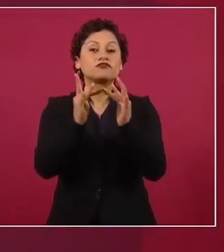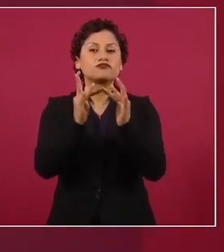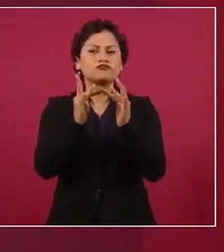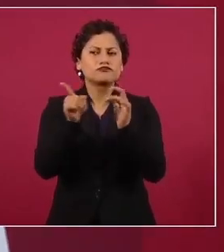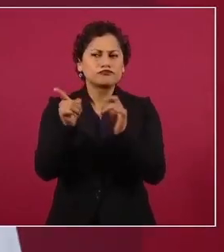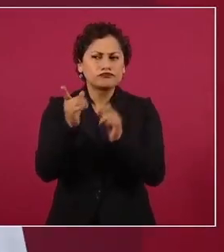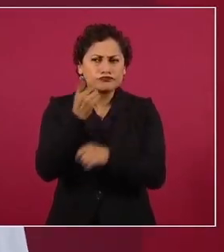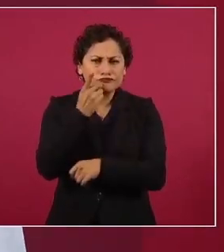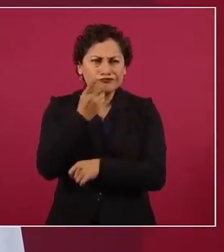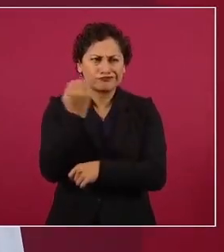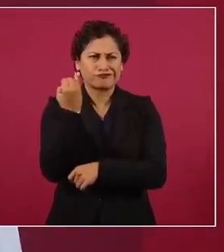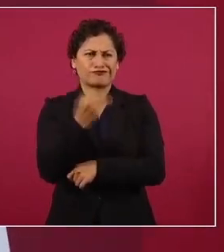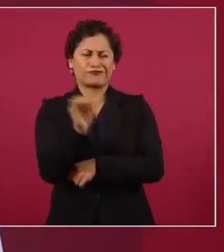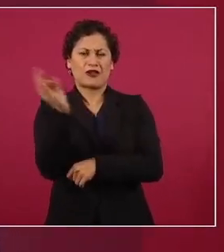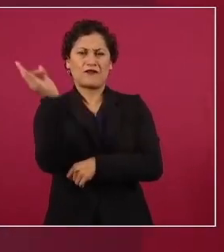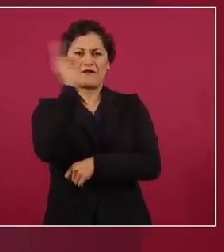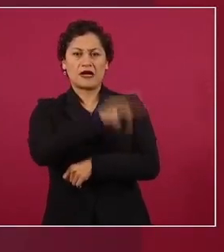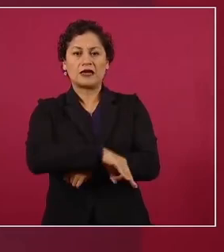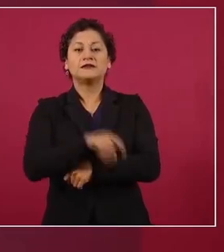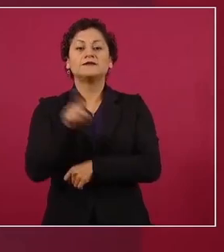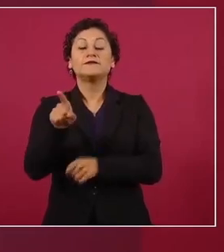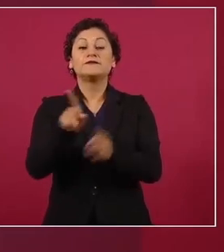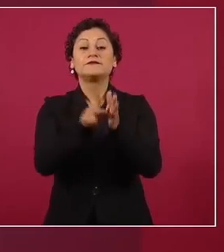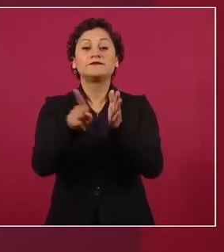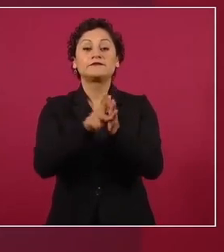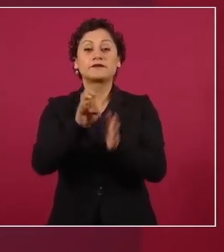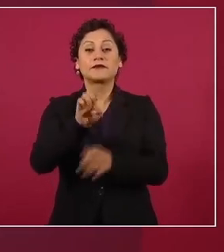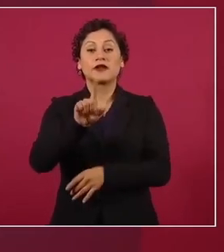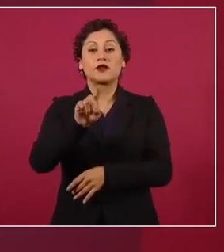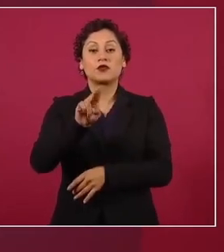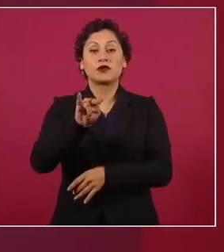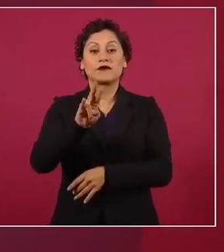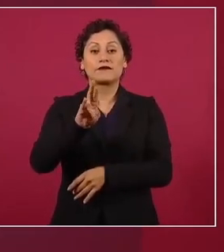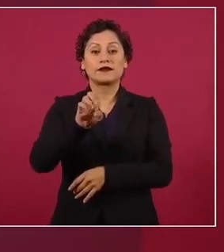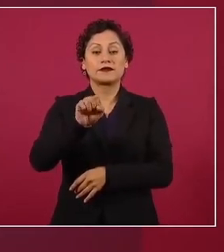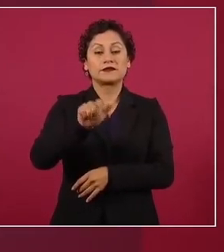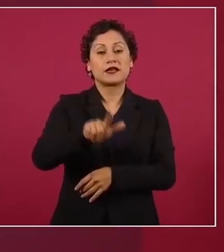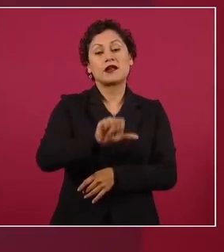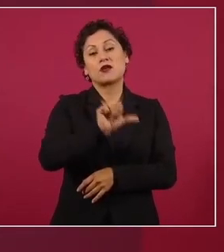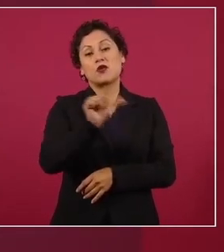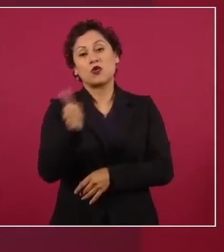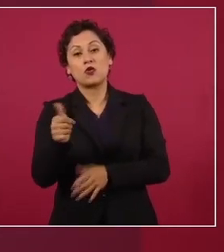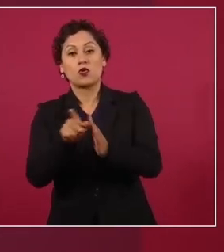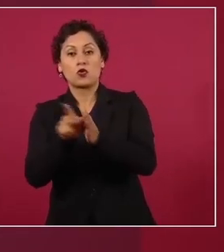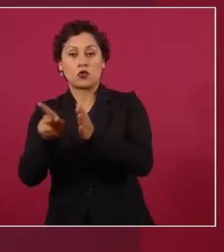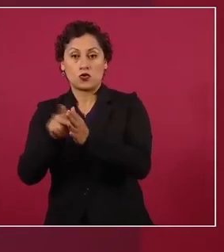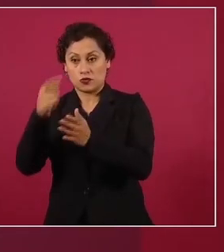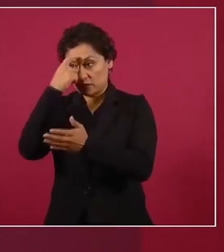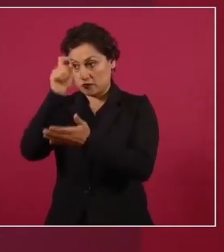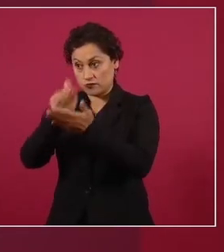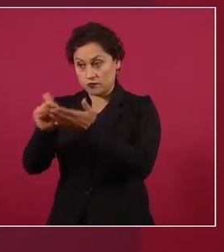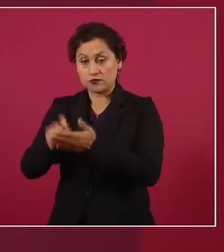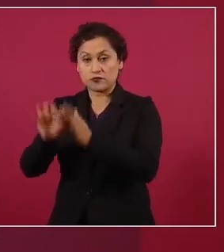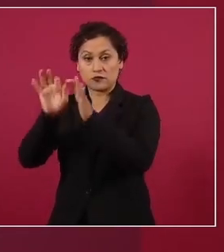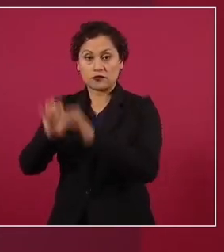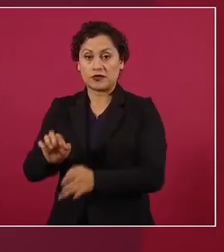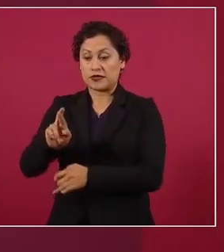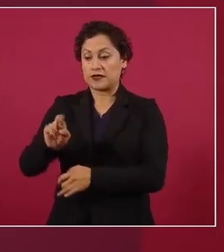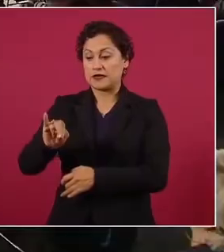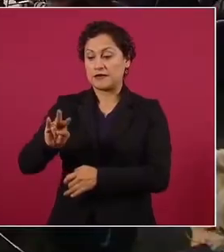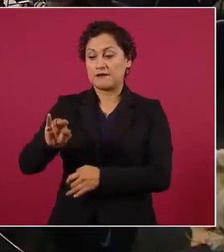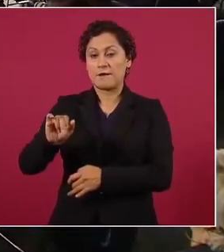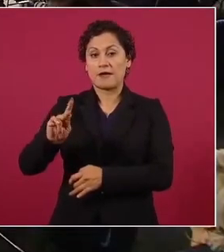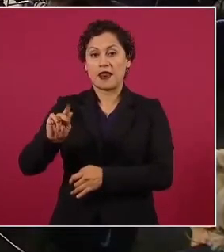A la publicación de la columna del Universal le siguió otra del diario Eje Central, dirigida por Raimundo Riva Palacio y